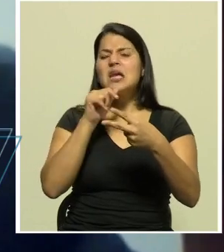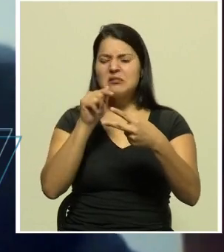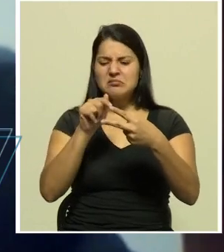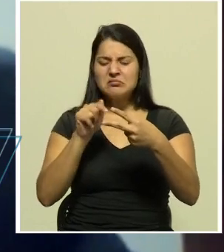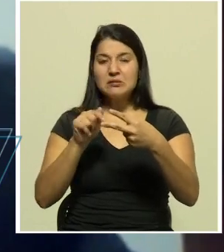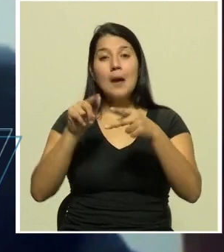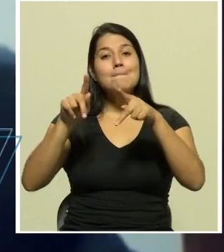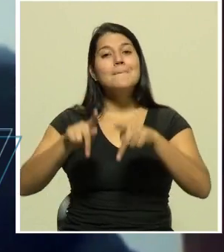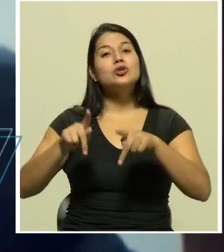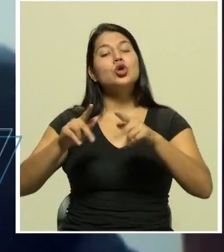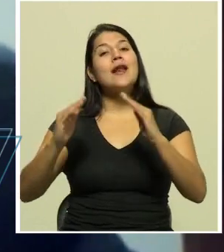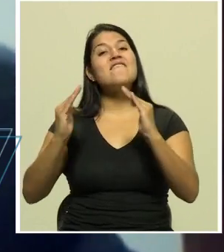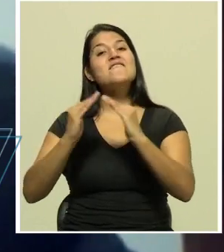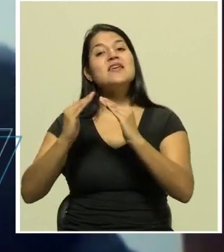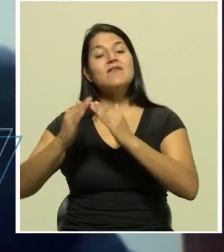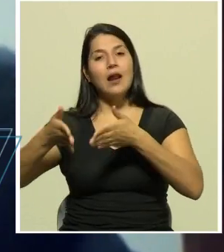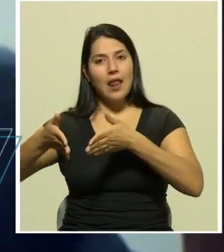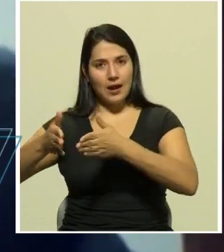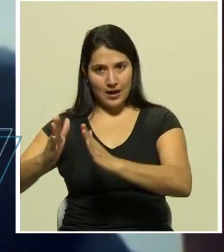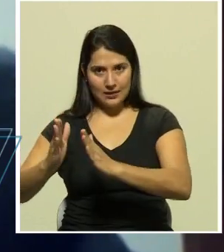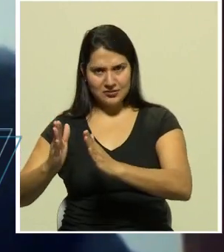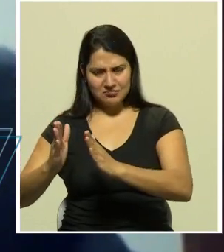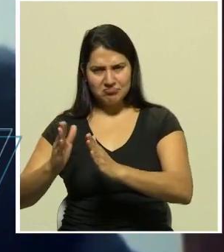recibido de hecho bastante